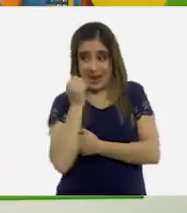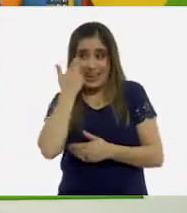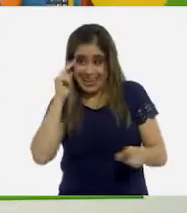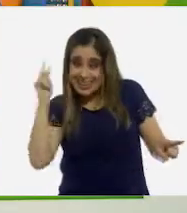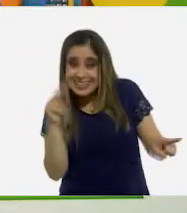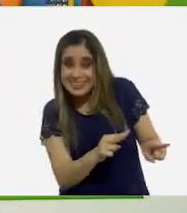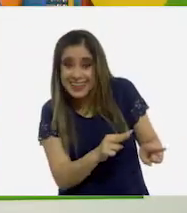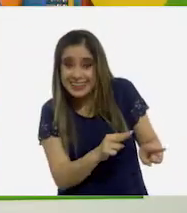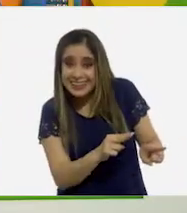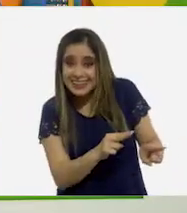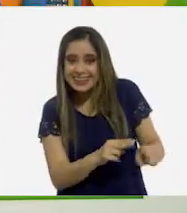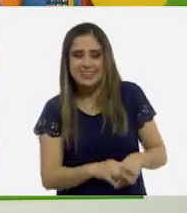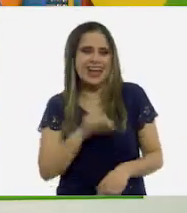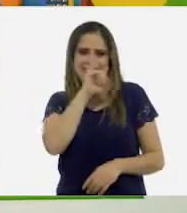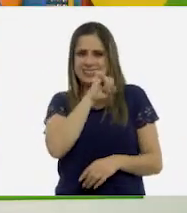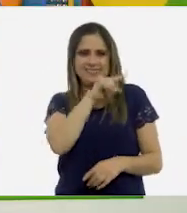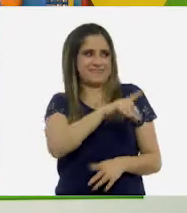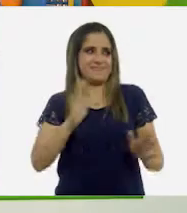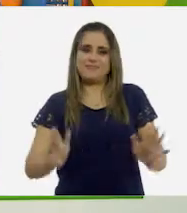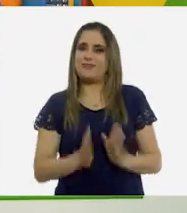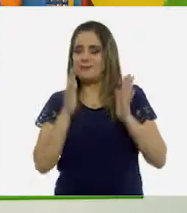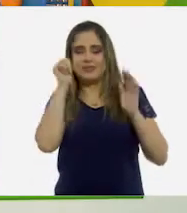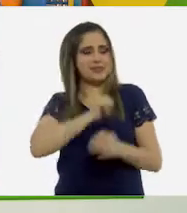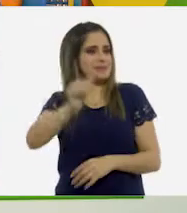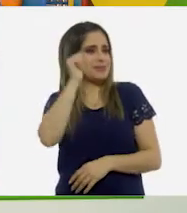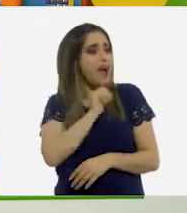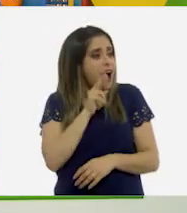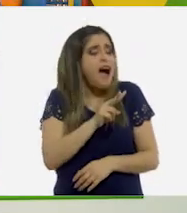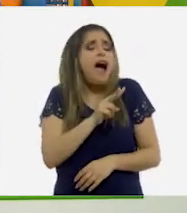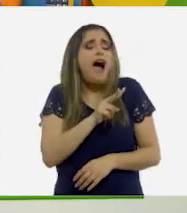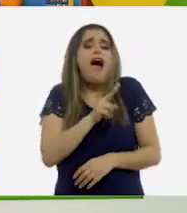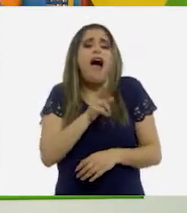ver, ¿qué? Tú siempre sacas sorpresas de aquí abajo.